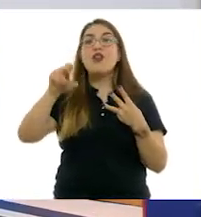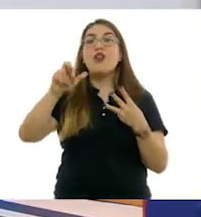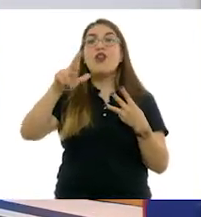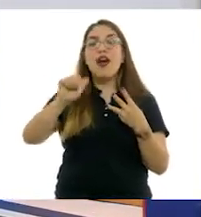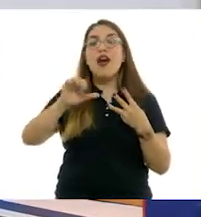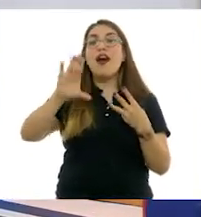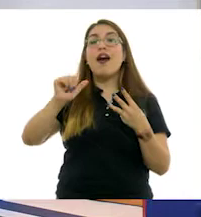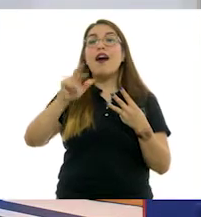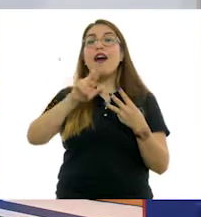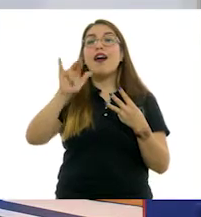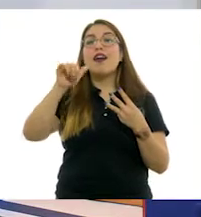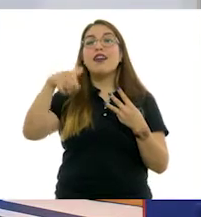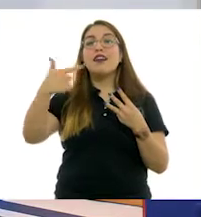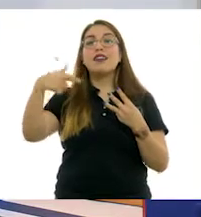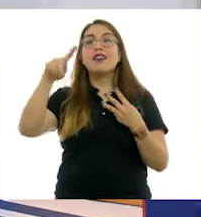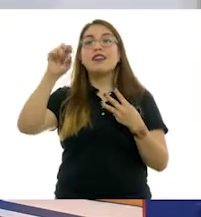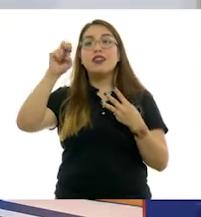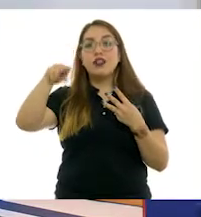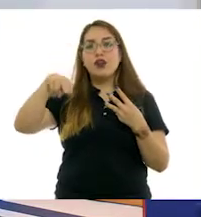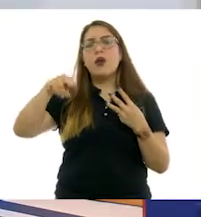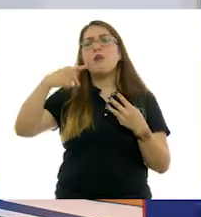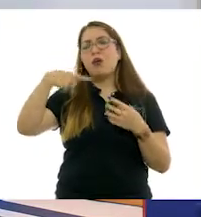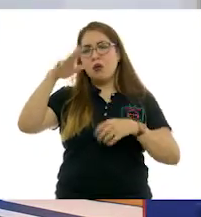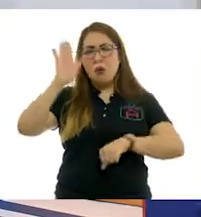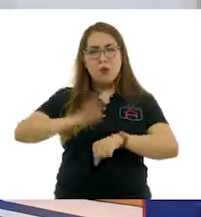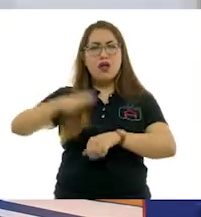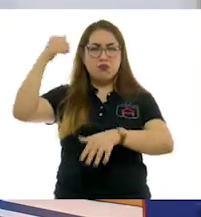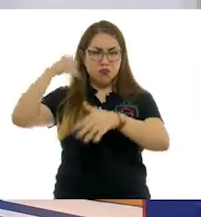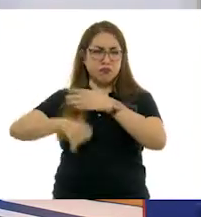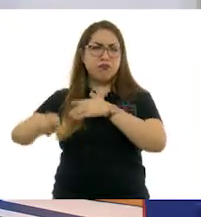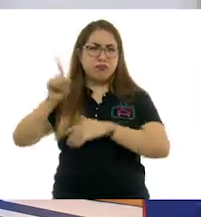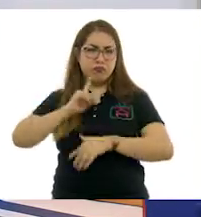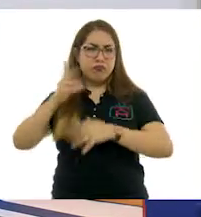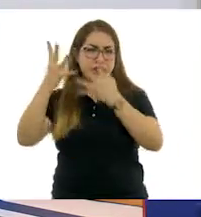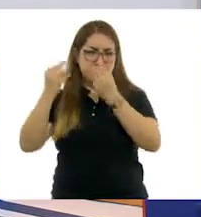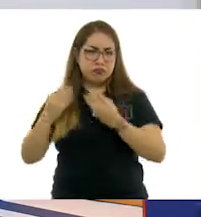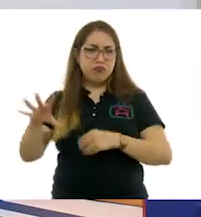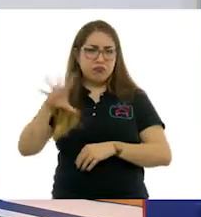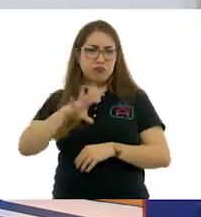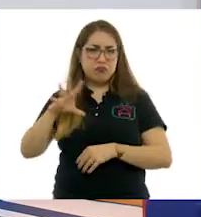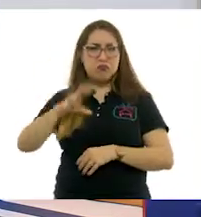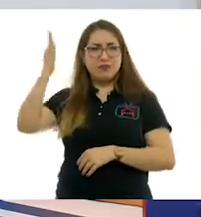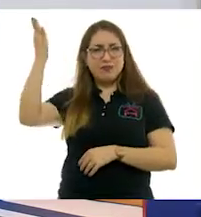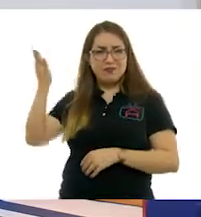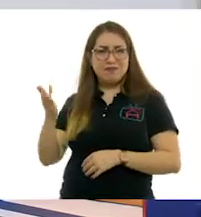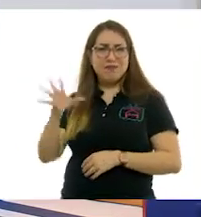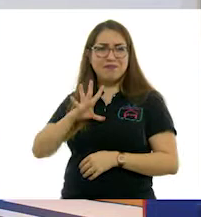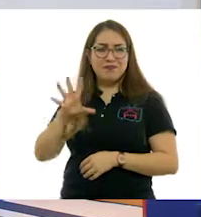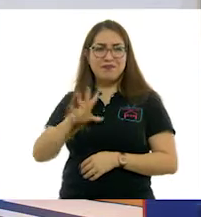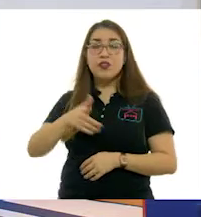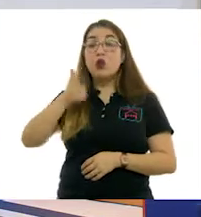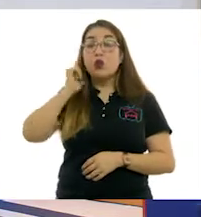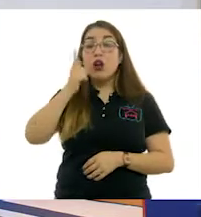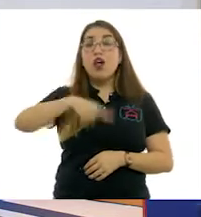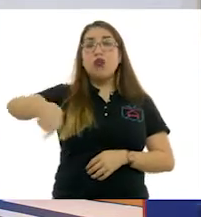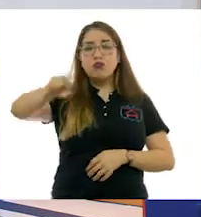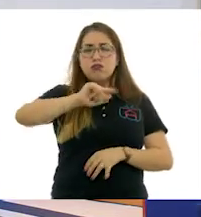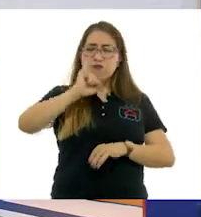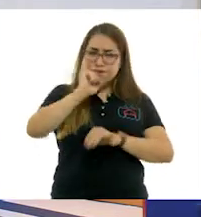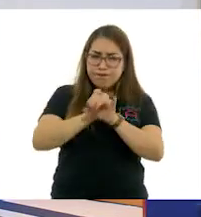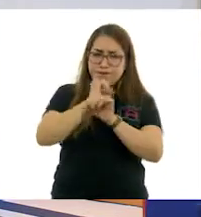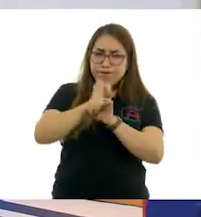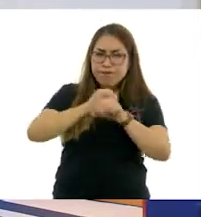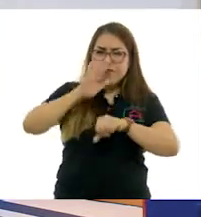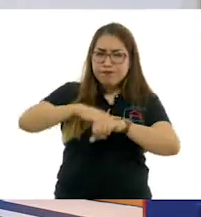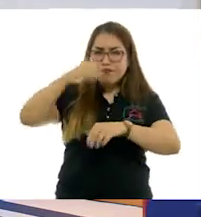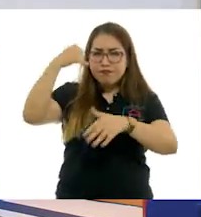también tenemos a María Izquierdo, Lola Álvarez Bravo, aunque no nos dio tiempo, pero también es bueno que ustedes lo puedan buscar e